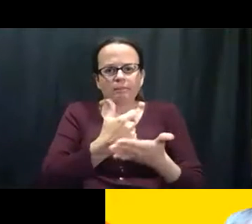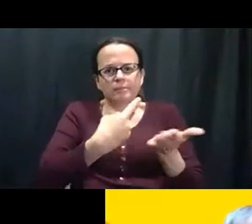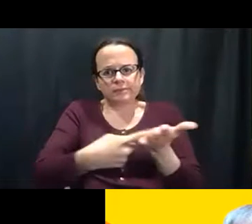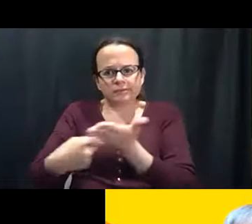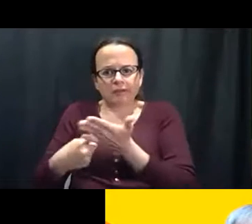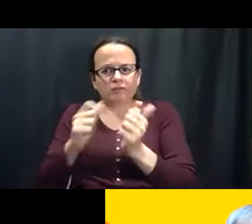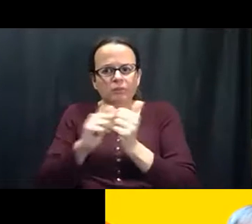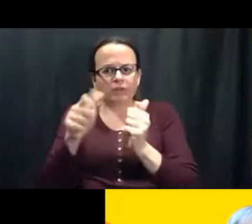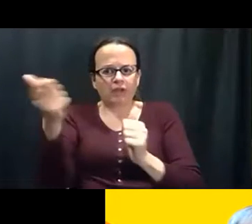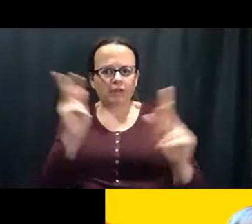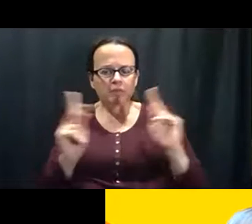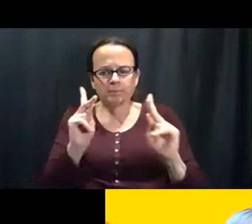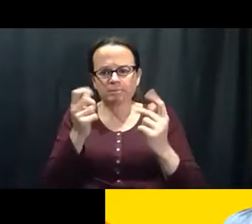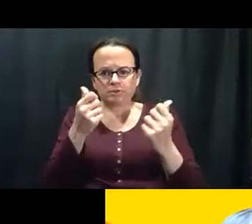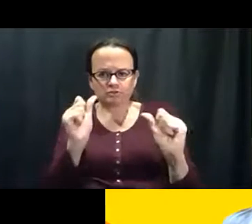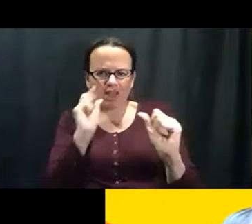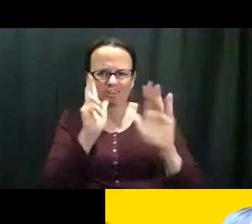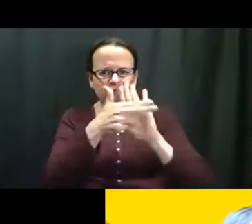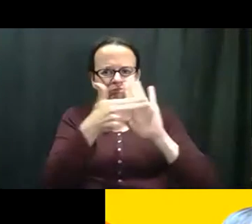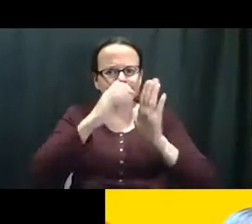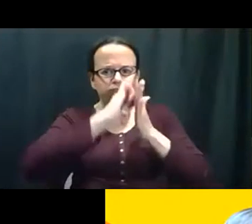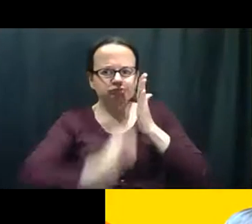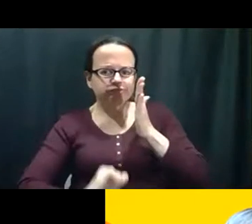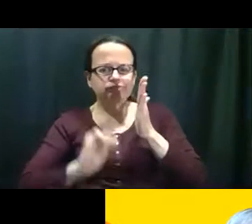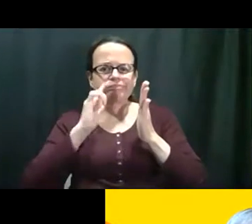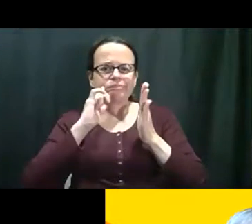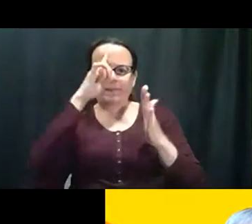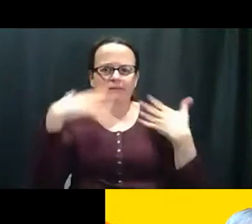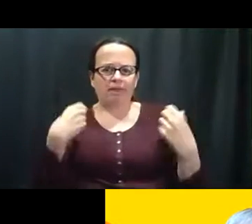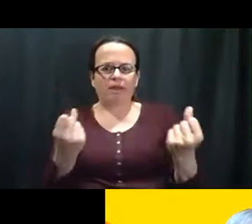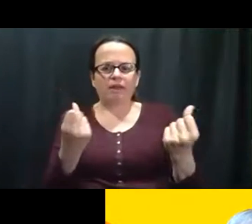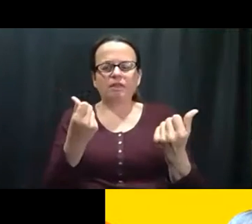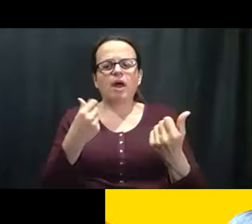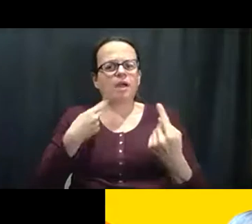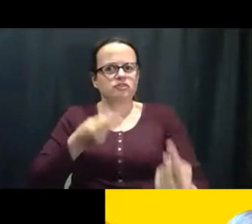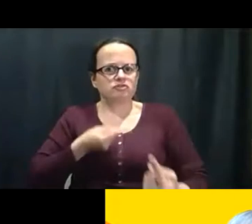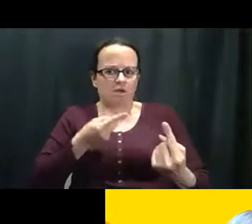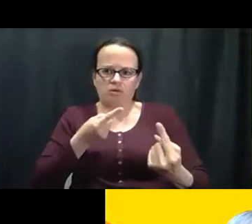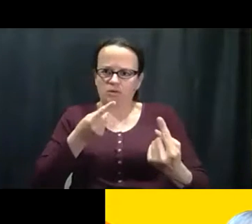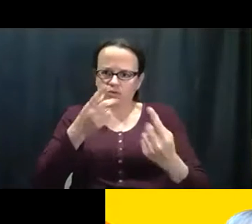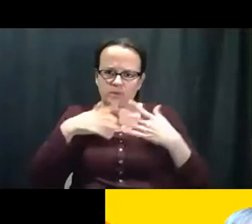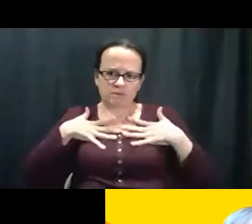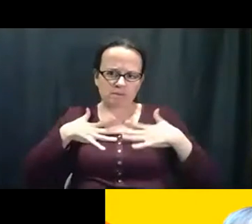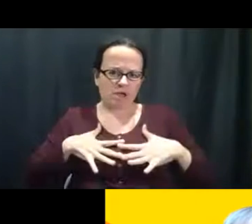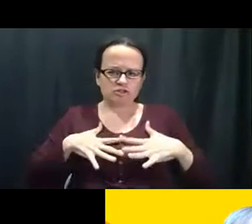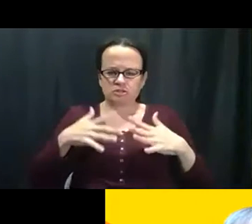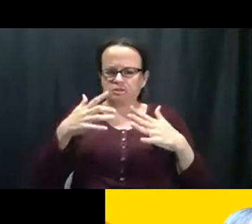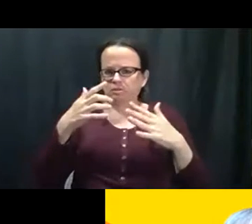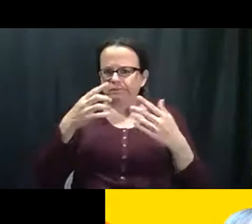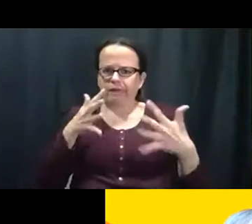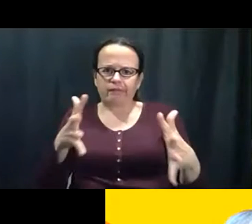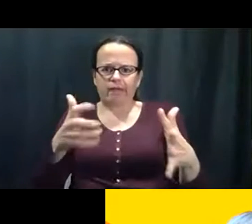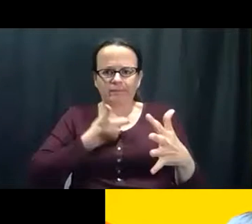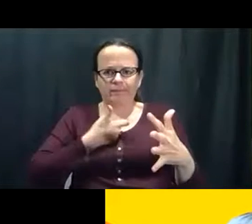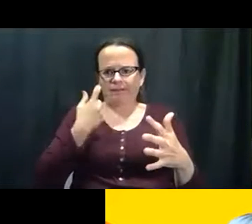facilitarlos la discusión con otros y trabajar de, quitarle la estigma de salud mental. En los últimos